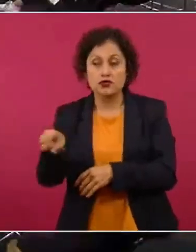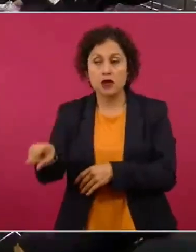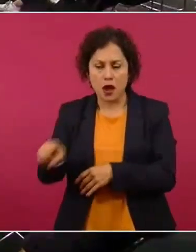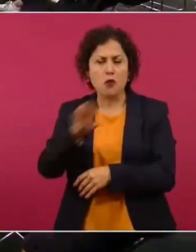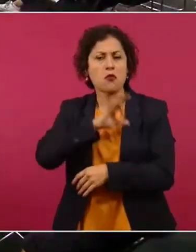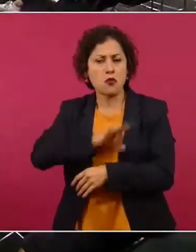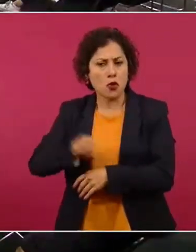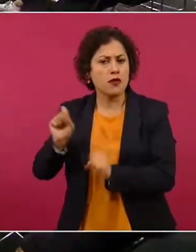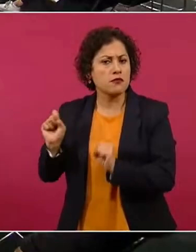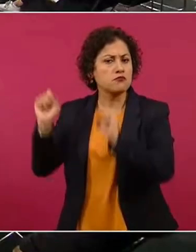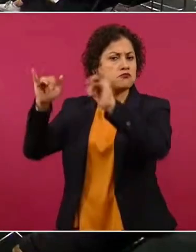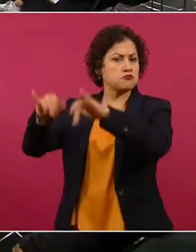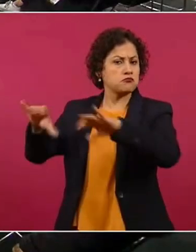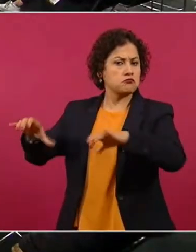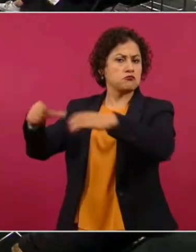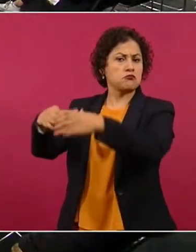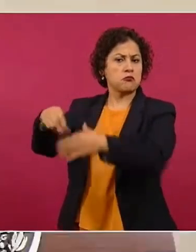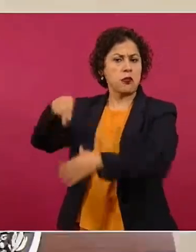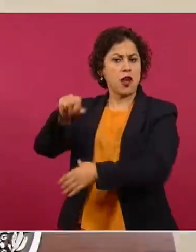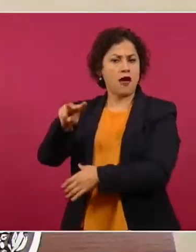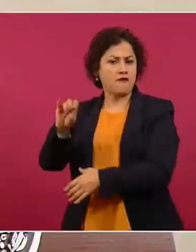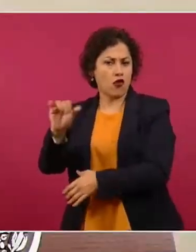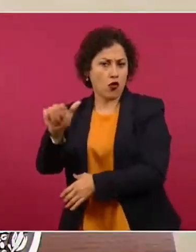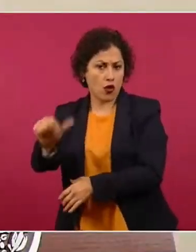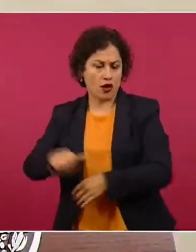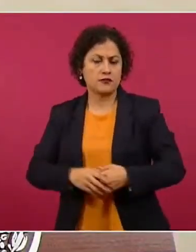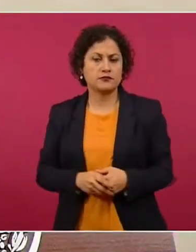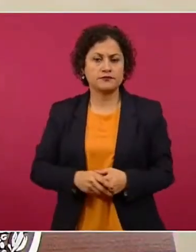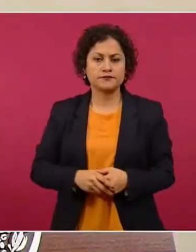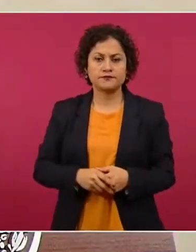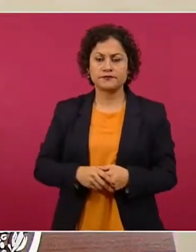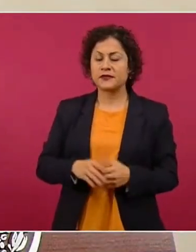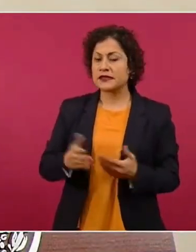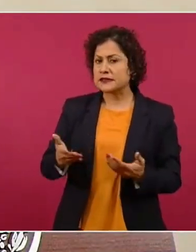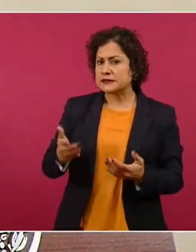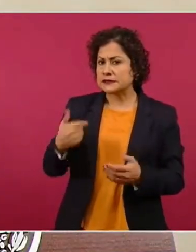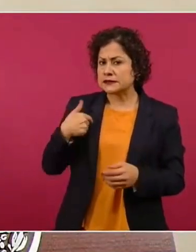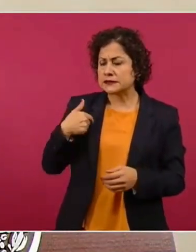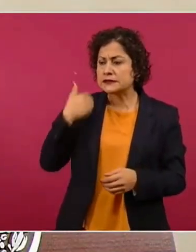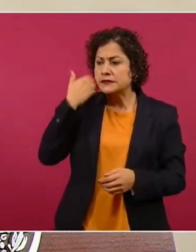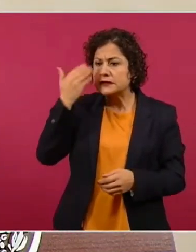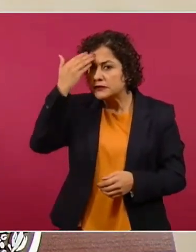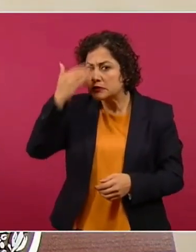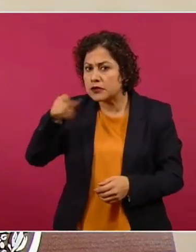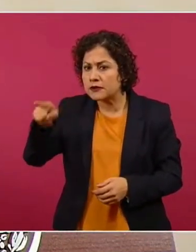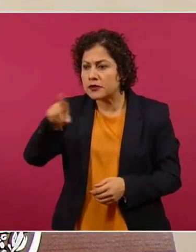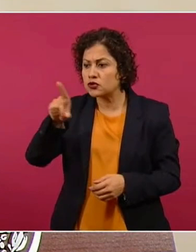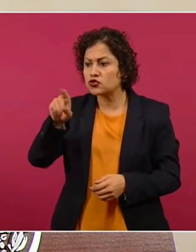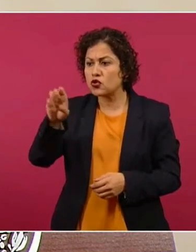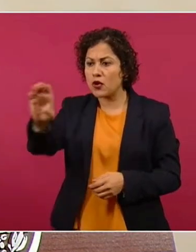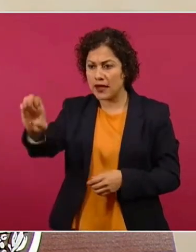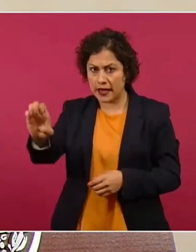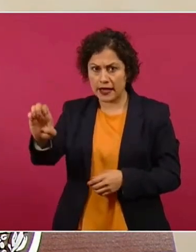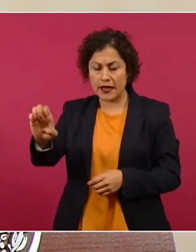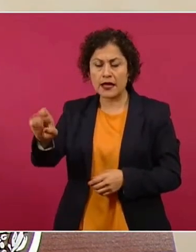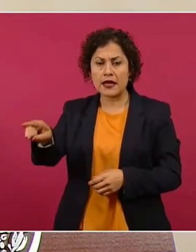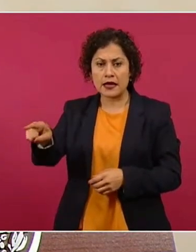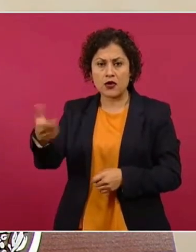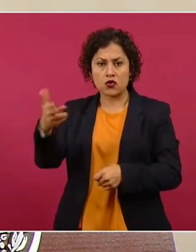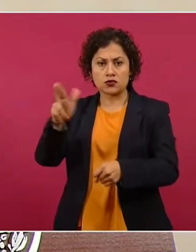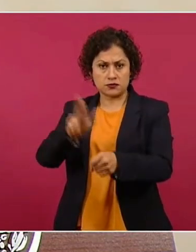en Navajoa. Nada más Zoe que si se autorizó el hospital de Navajoa,